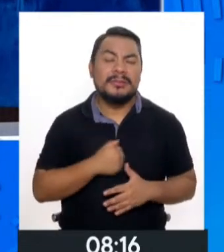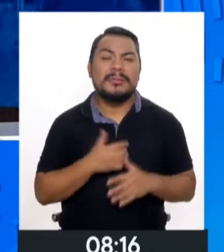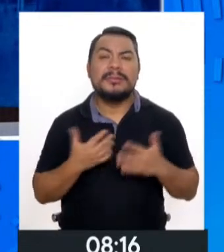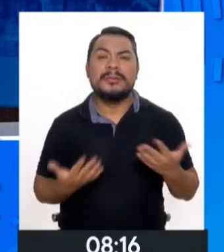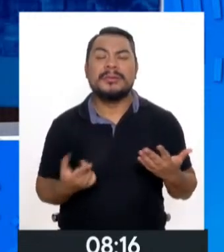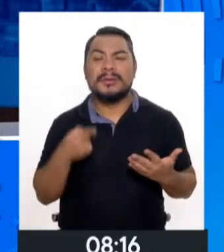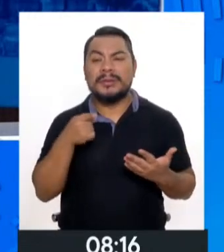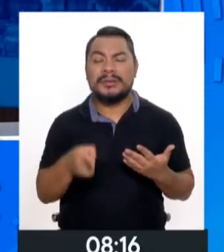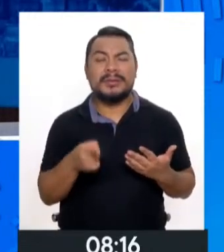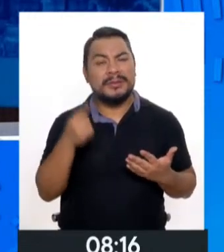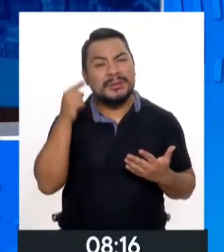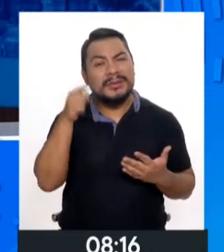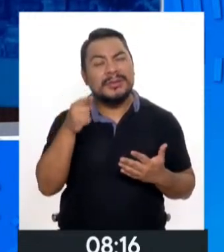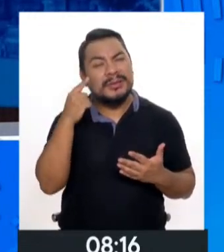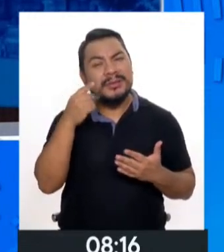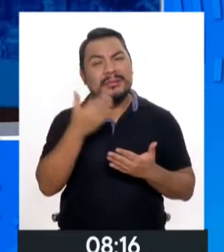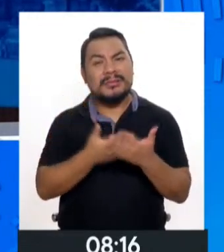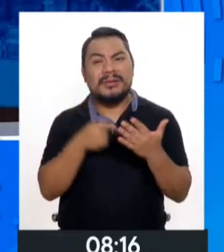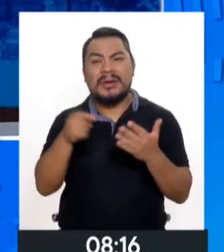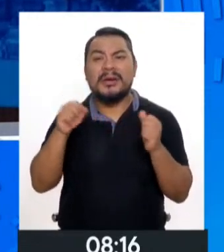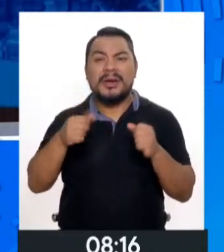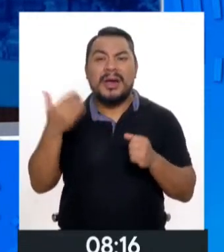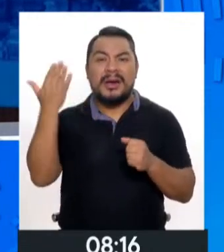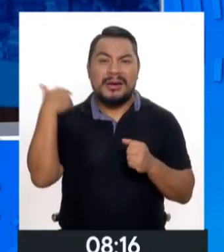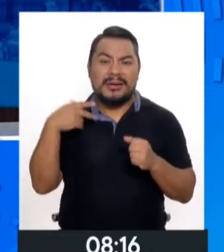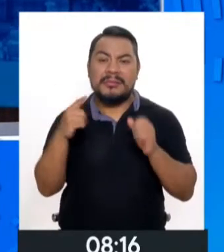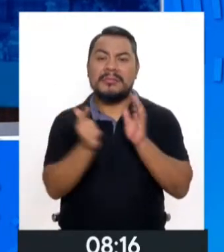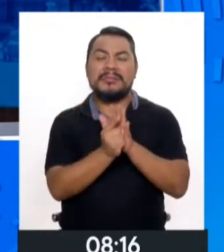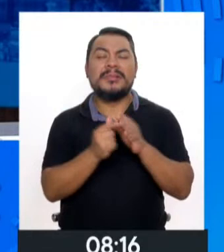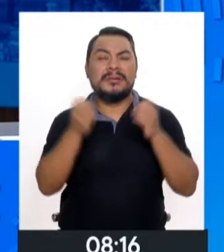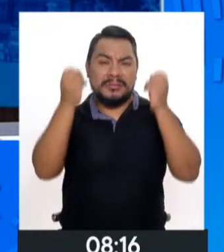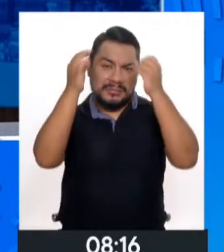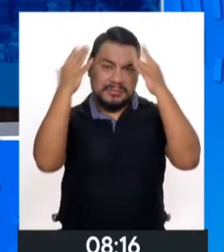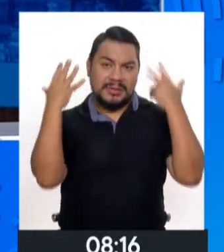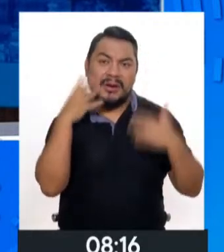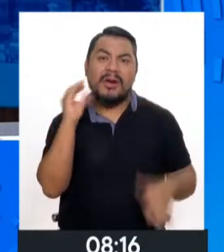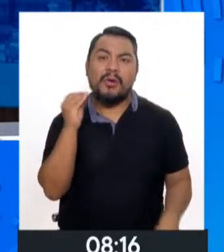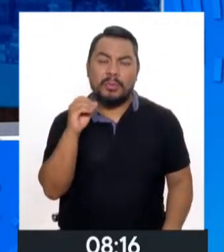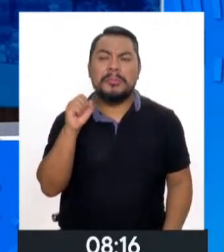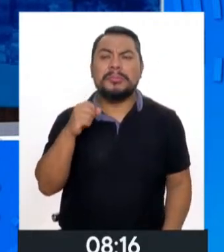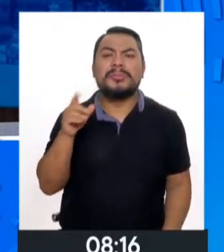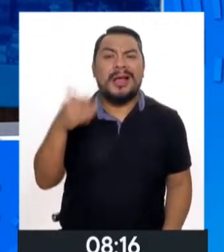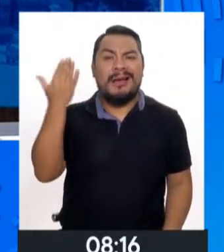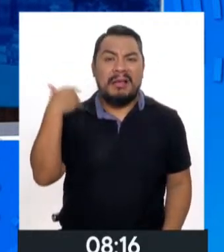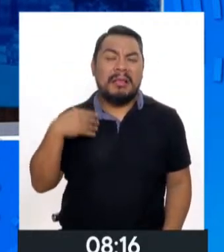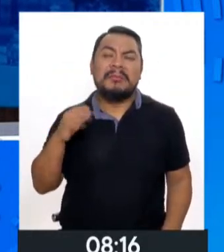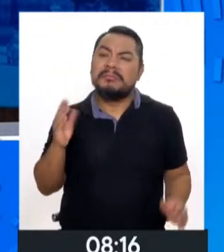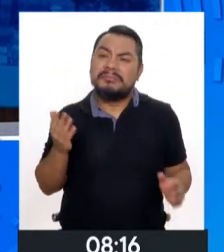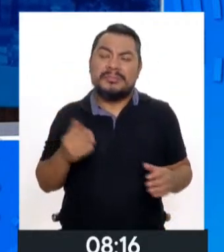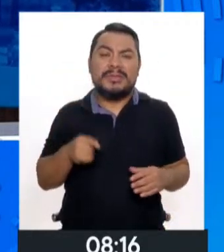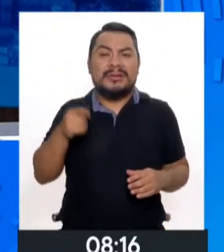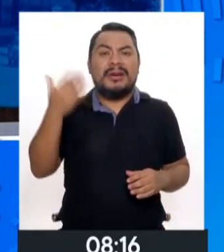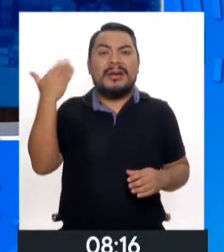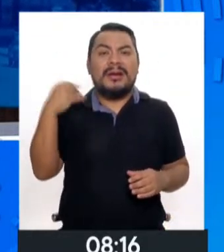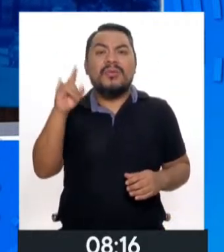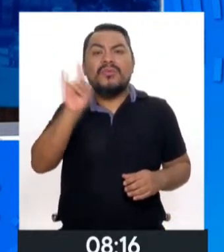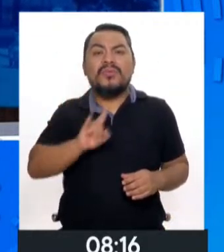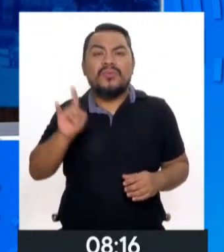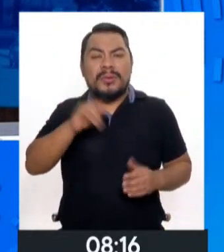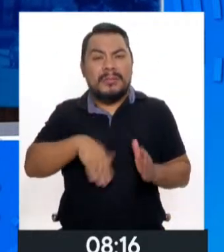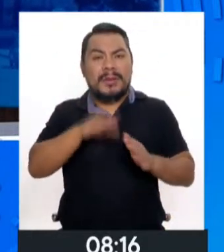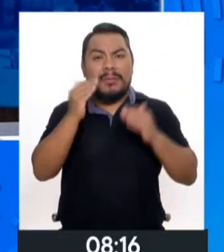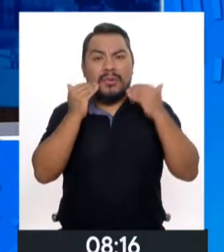estas excepciones que permitía la ley para matrimonio de adolescentes ha sido usado más por adultos.